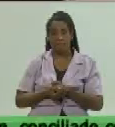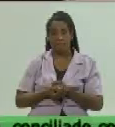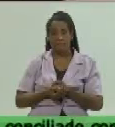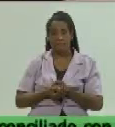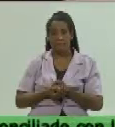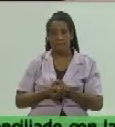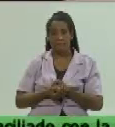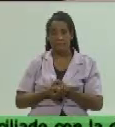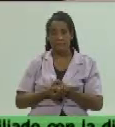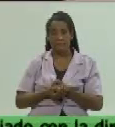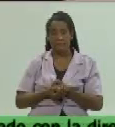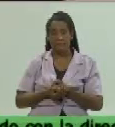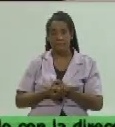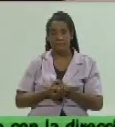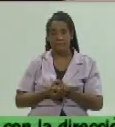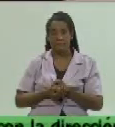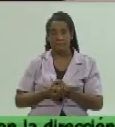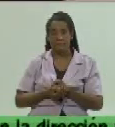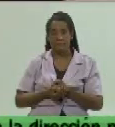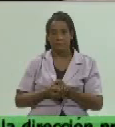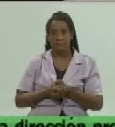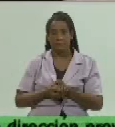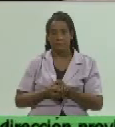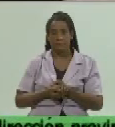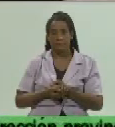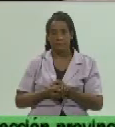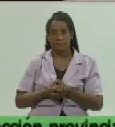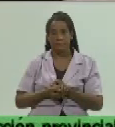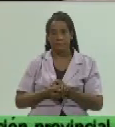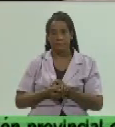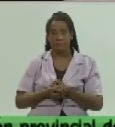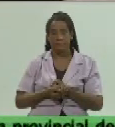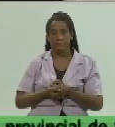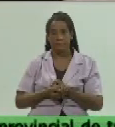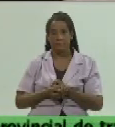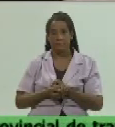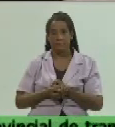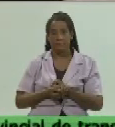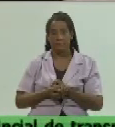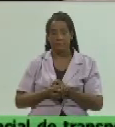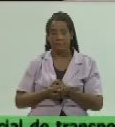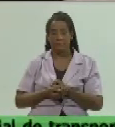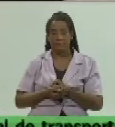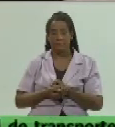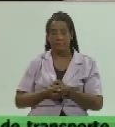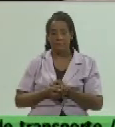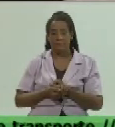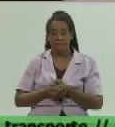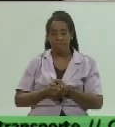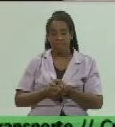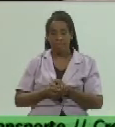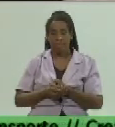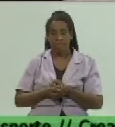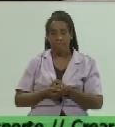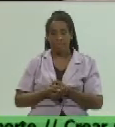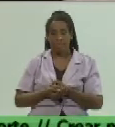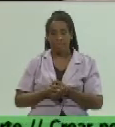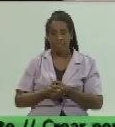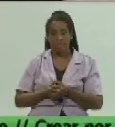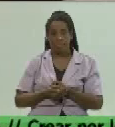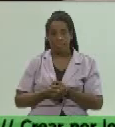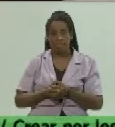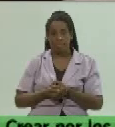los ataques de su adversario y además se crezca creando innovando y aportando a la